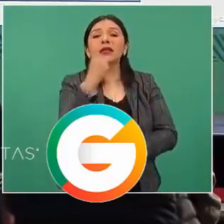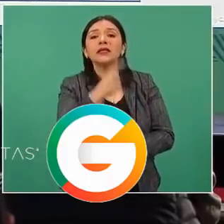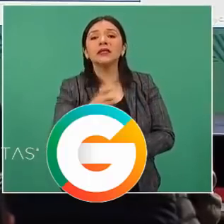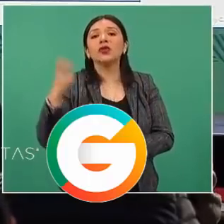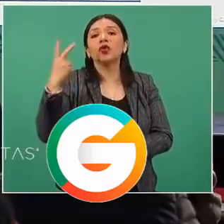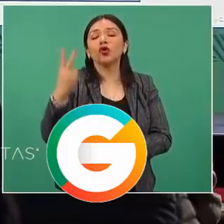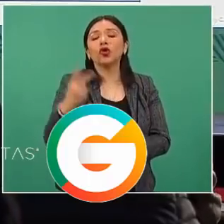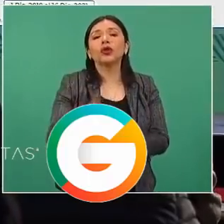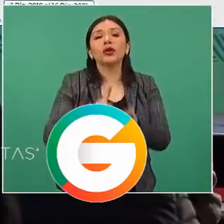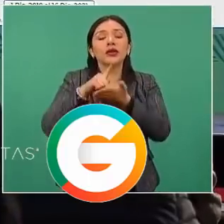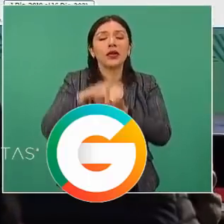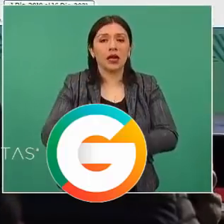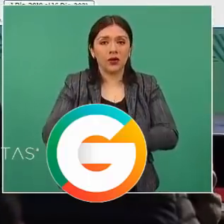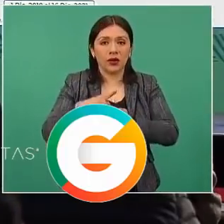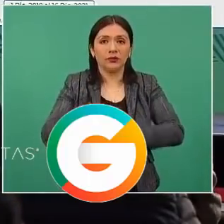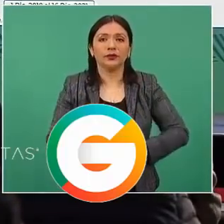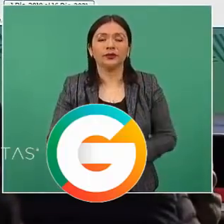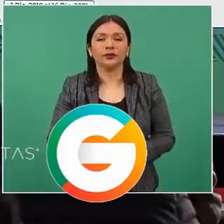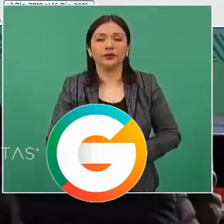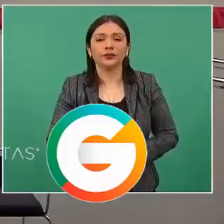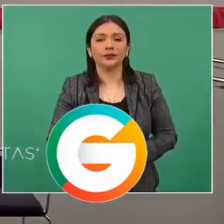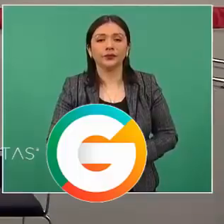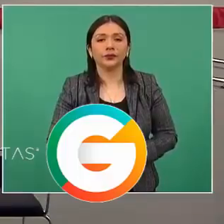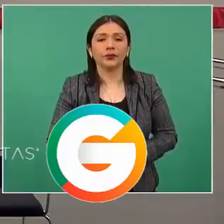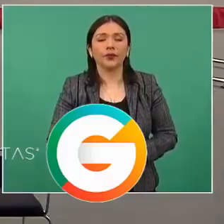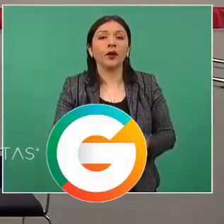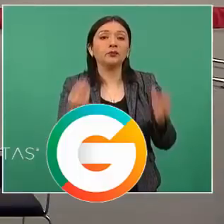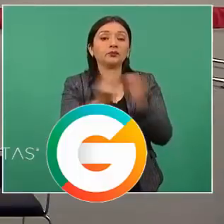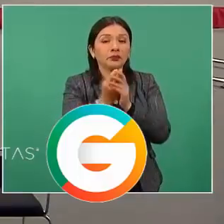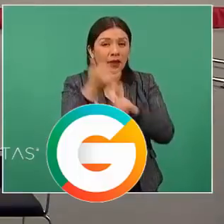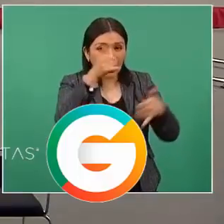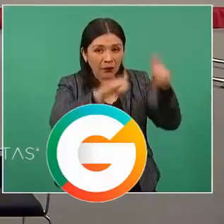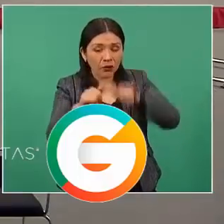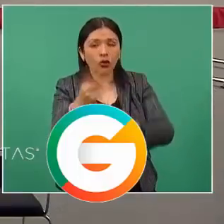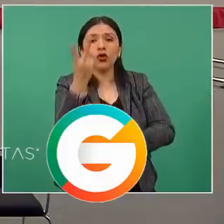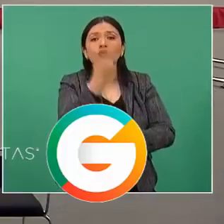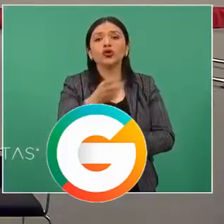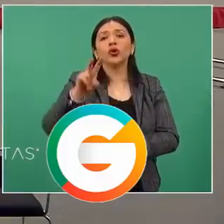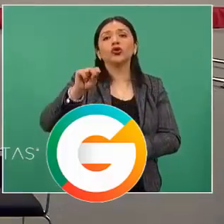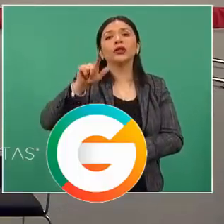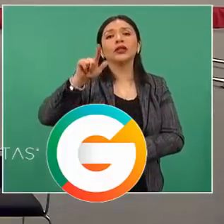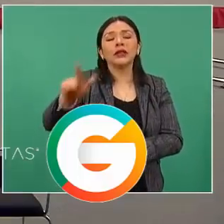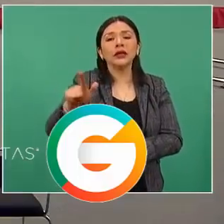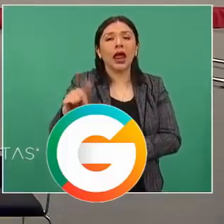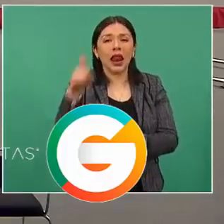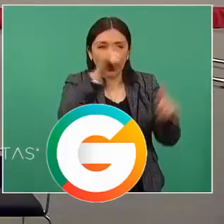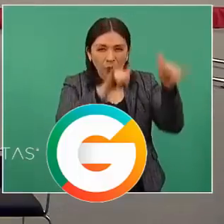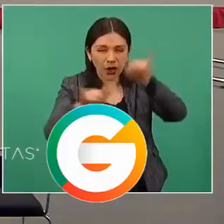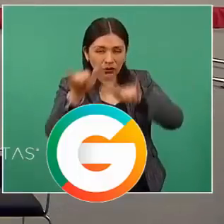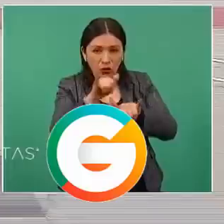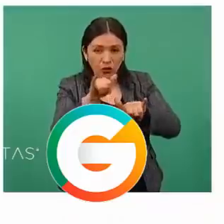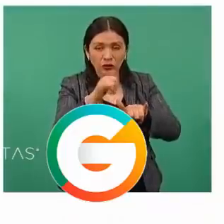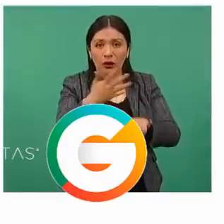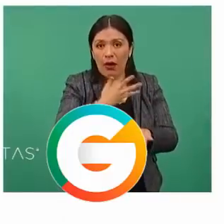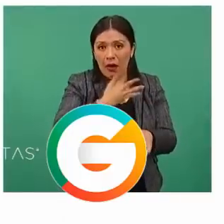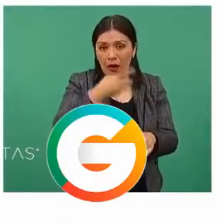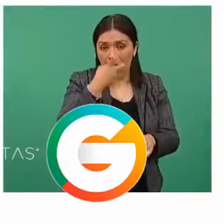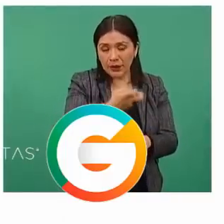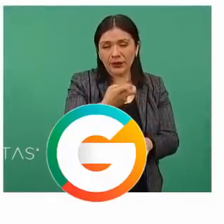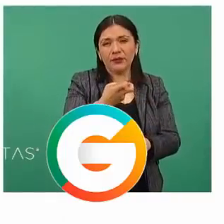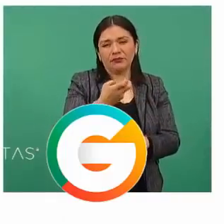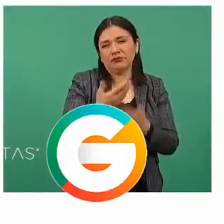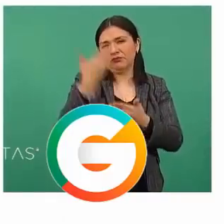kilogramos. En laboratorios, 287 laboratorios en la